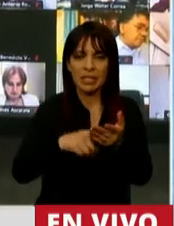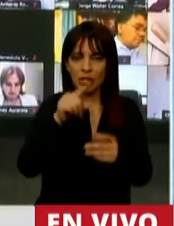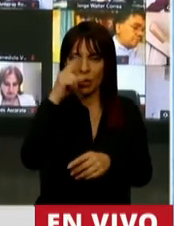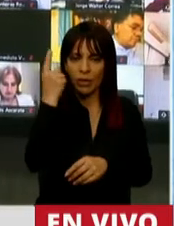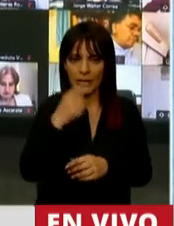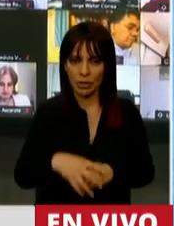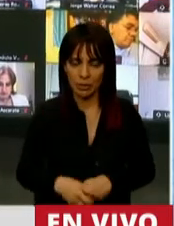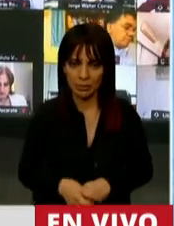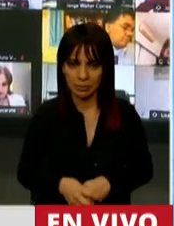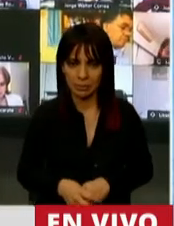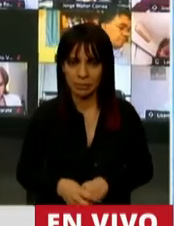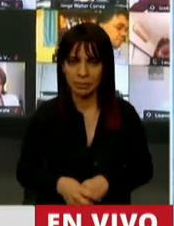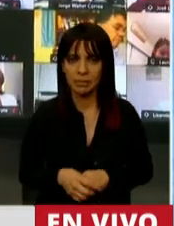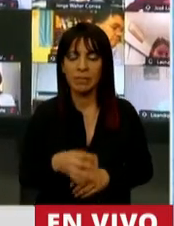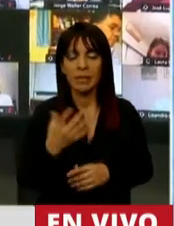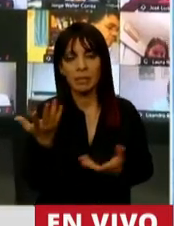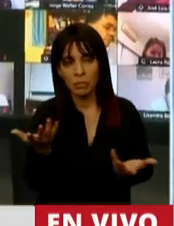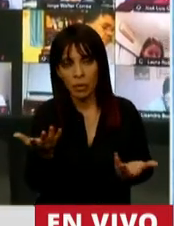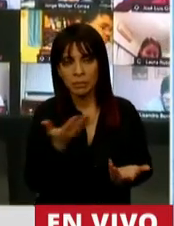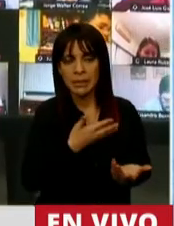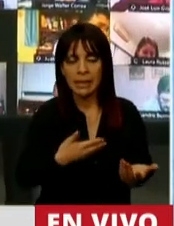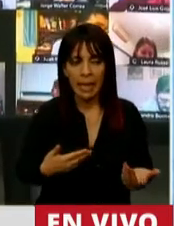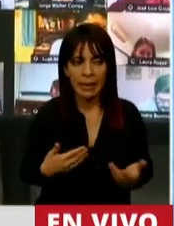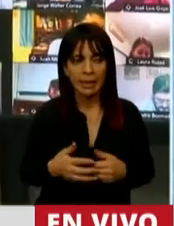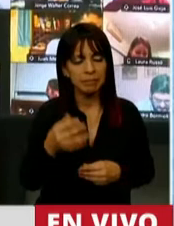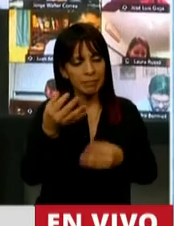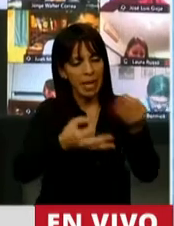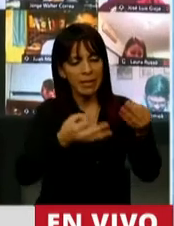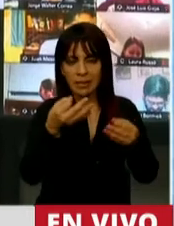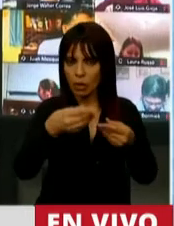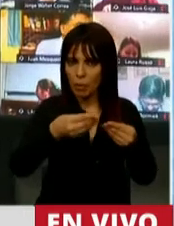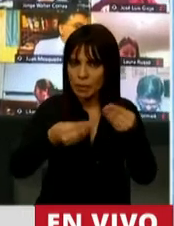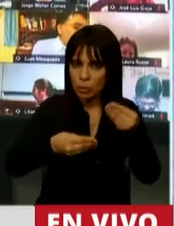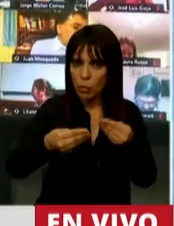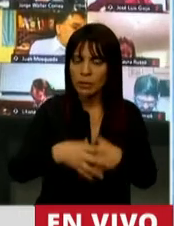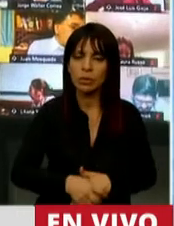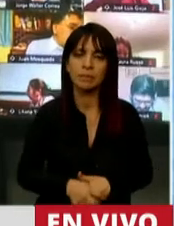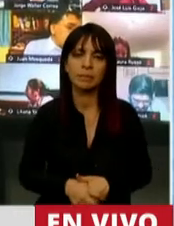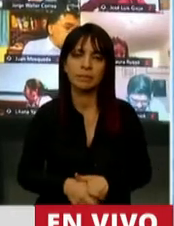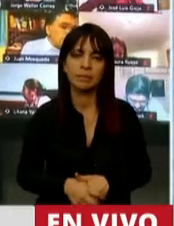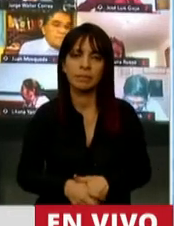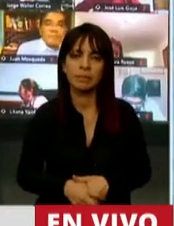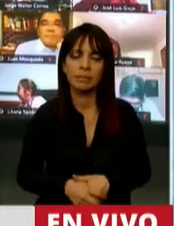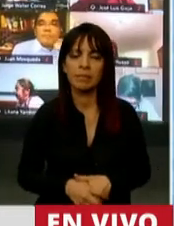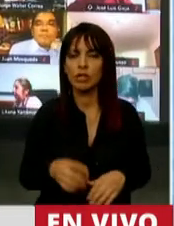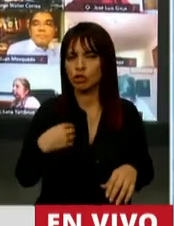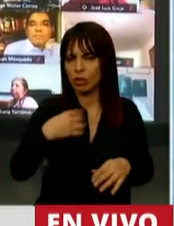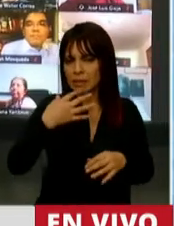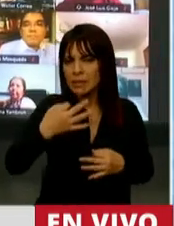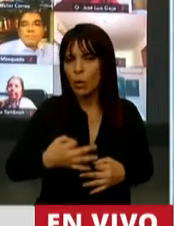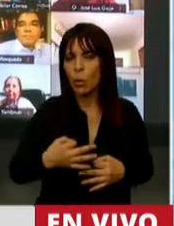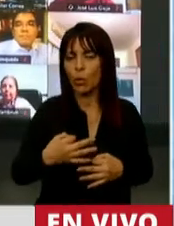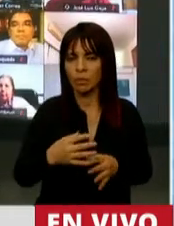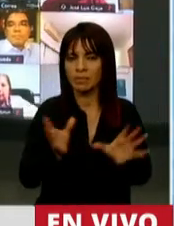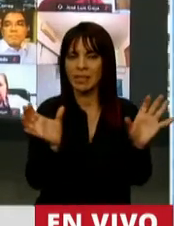nación. Señor presidente, analizando el presupuesto, estoy seguro que, como el Gabinete Económico,